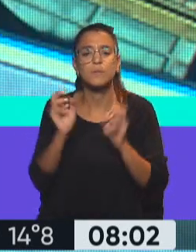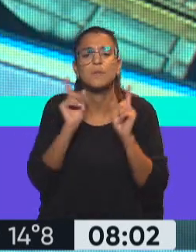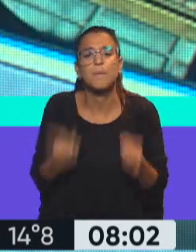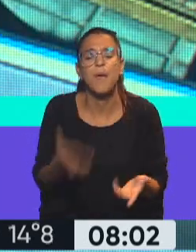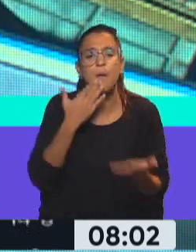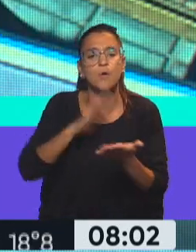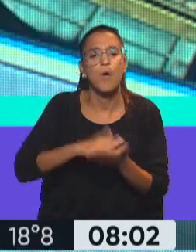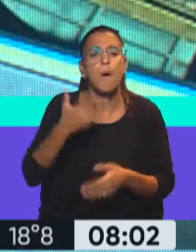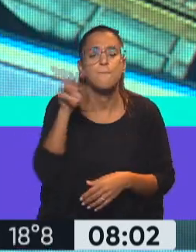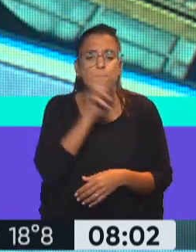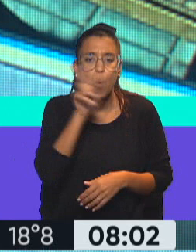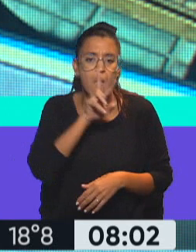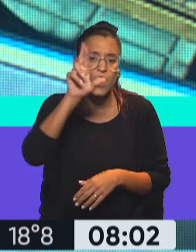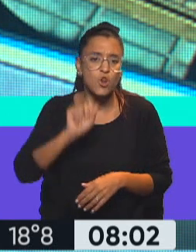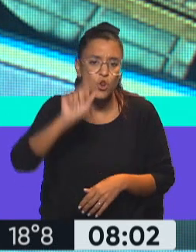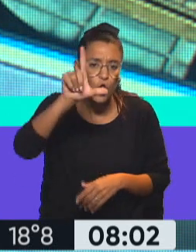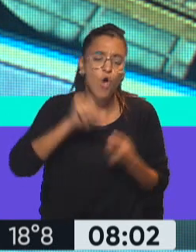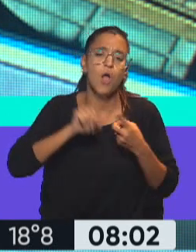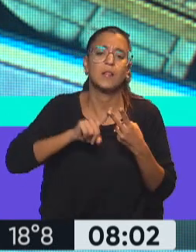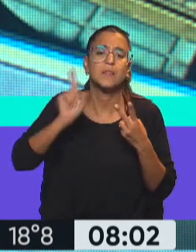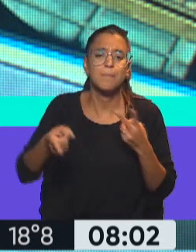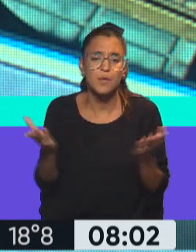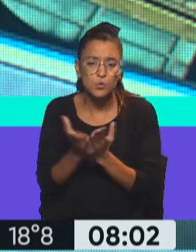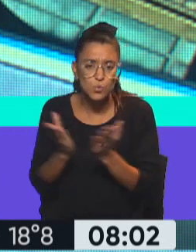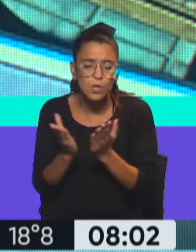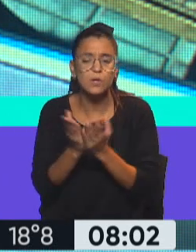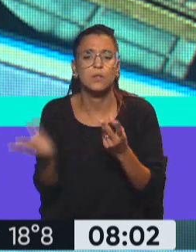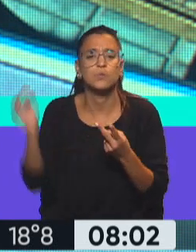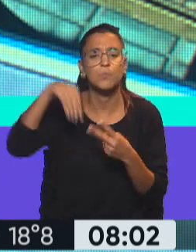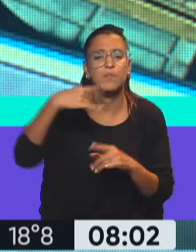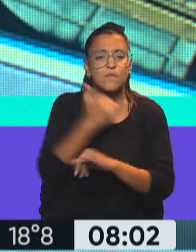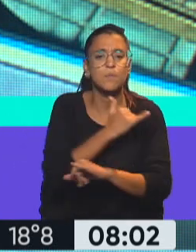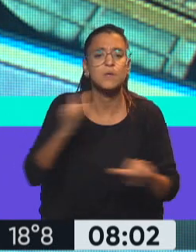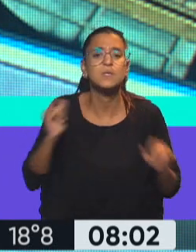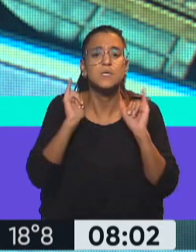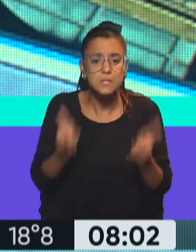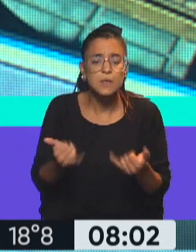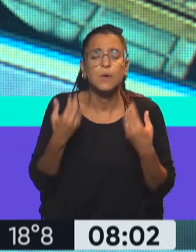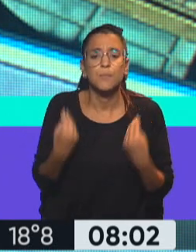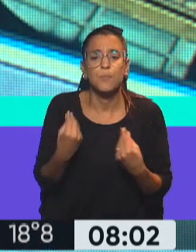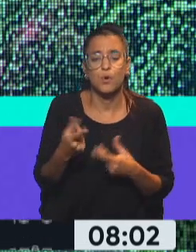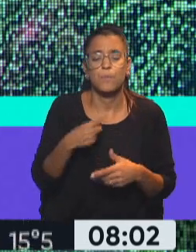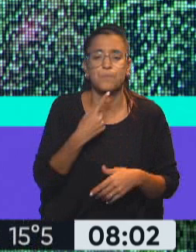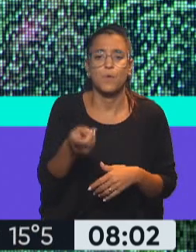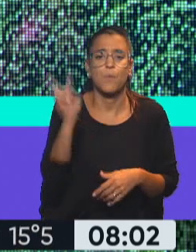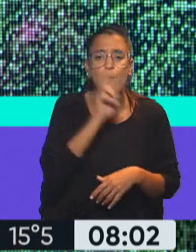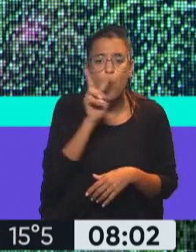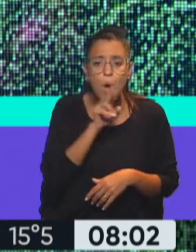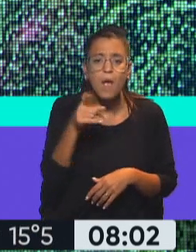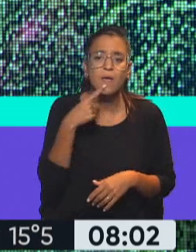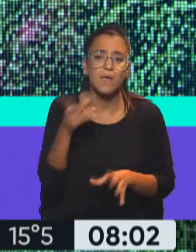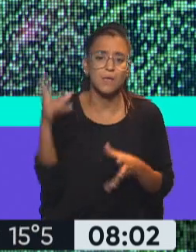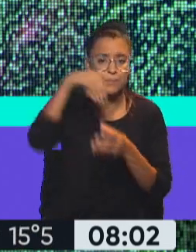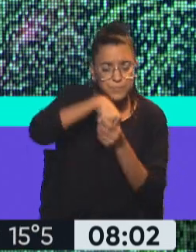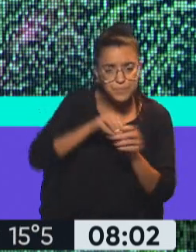mujeres, el rol de las mujeres en este gabinete, el rol de los estudiantes, planteabas vos también, sumando información. Sí, exactamente. Bueno, las mujeres forman